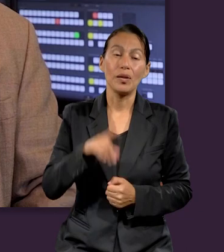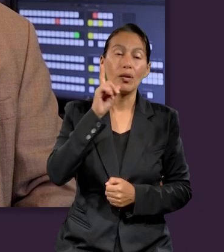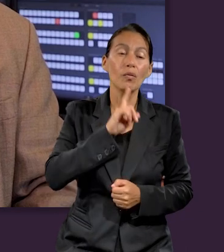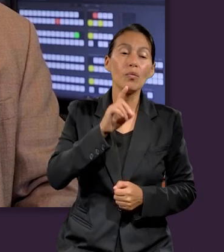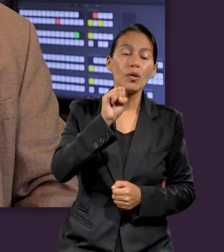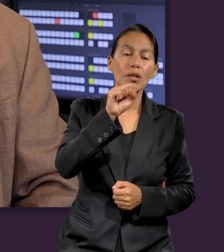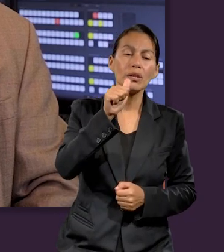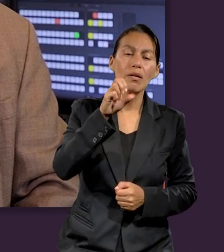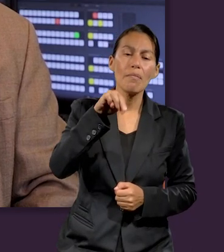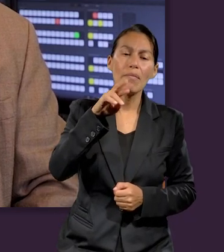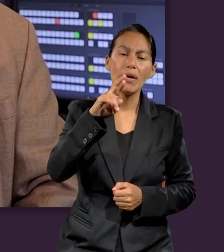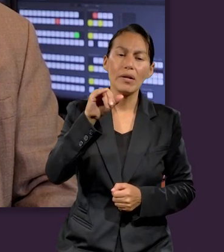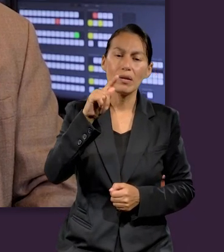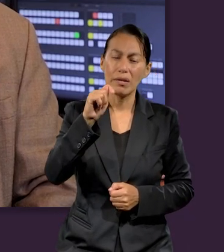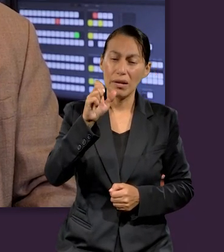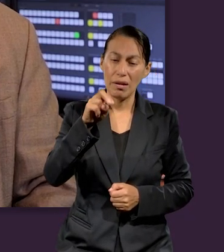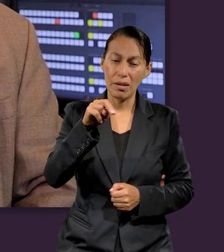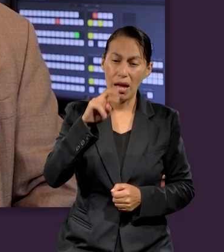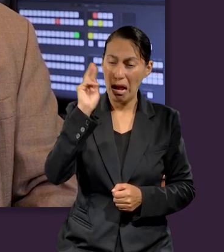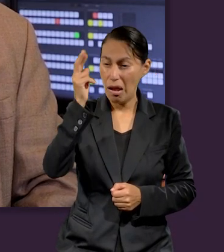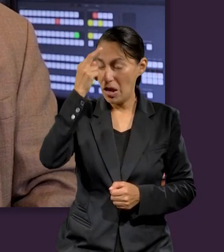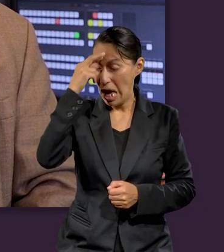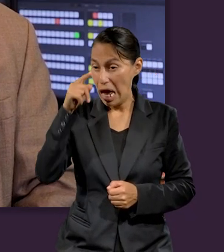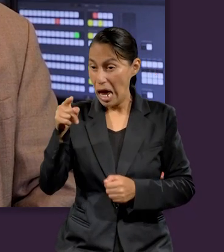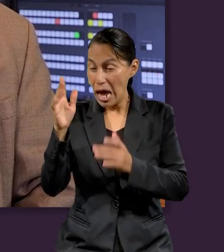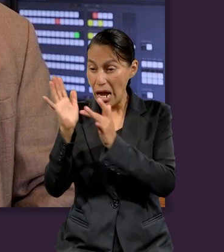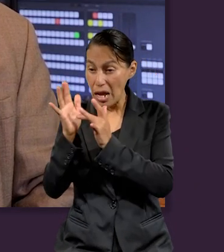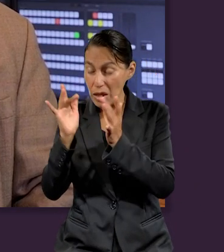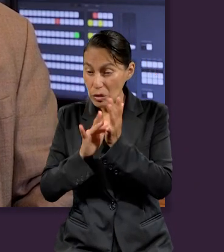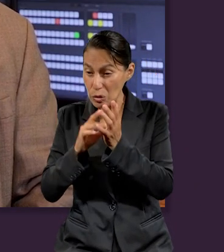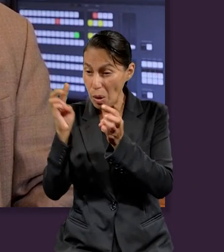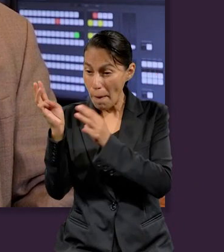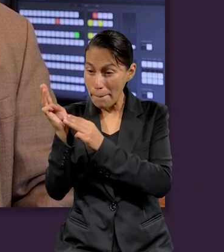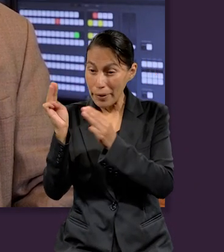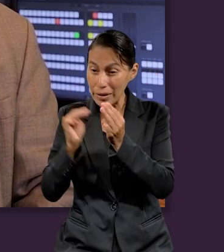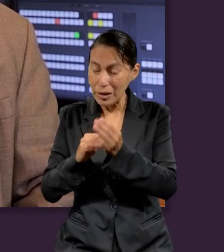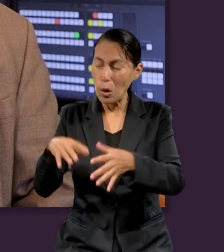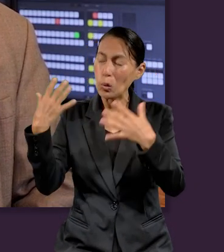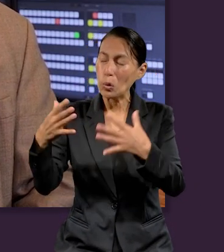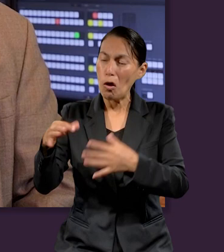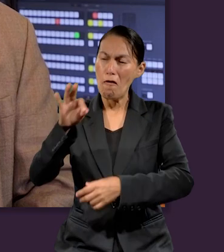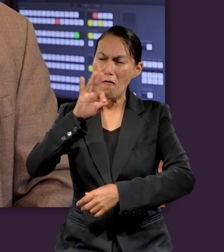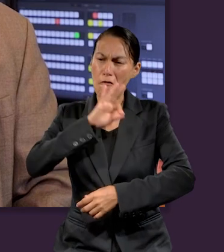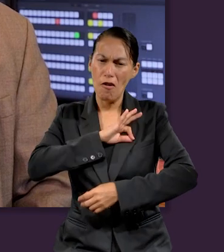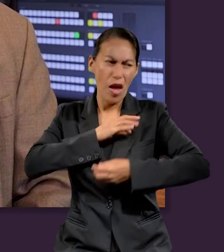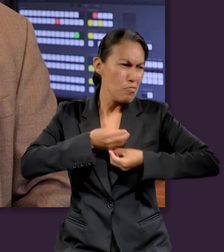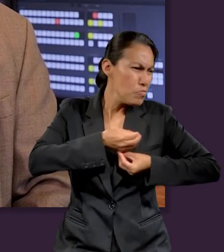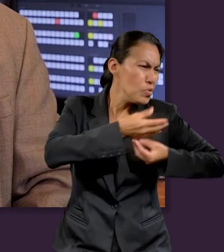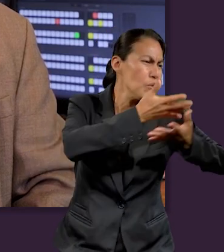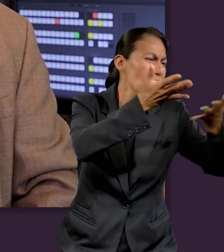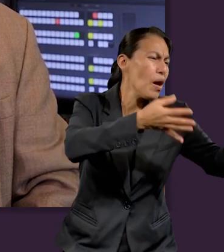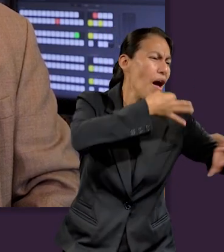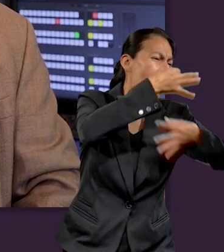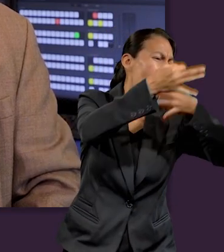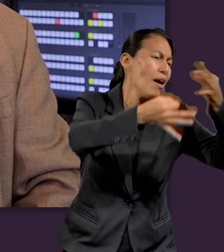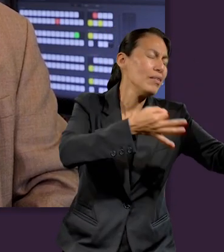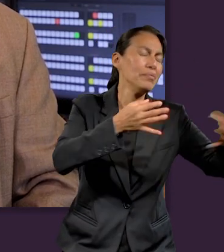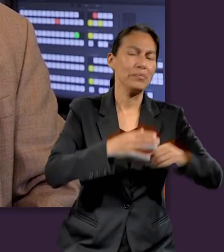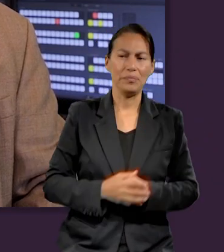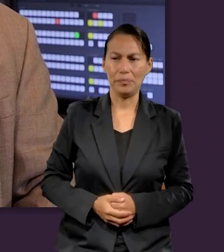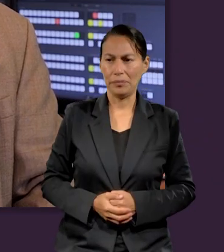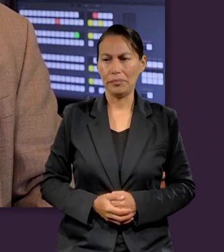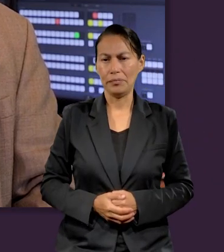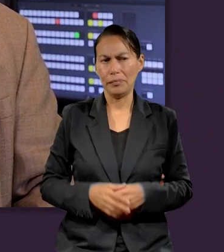tenía. Dice la escritura que dio todo su sustento. La samaritana reconoció a Jesús como el Mesías